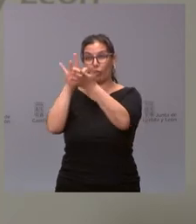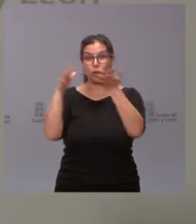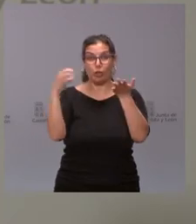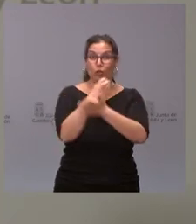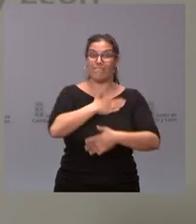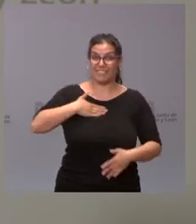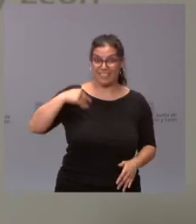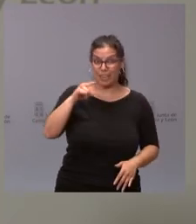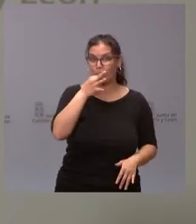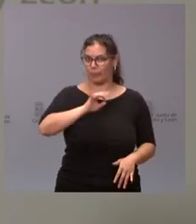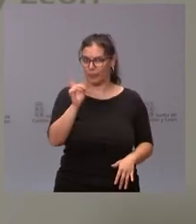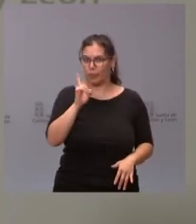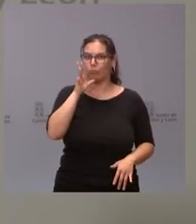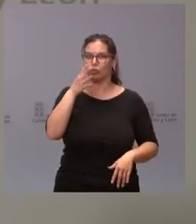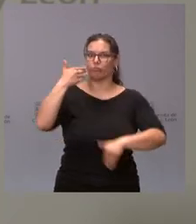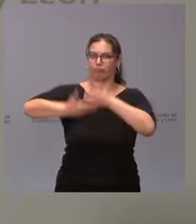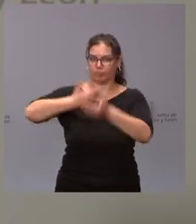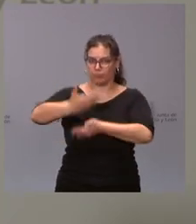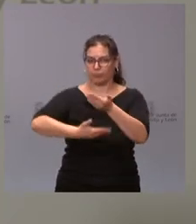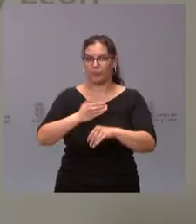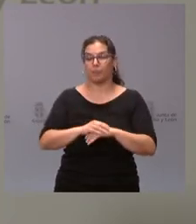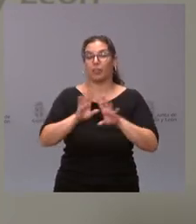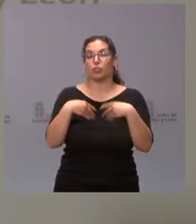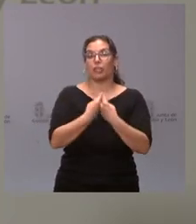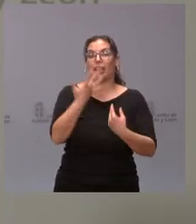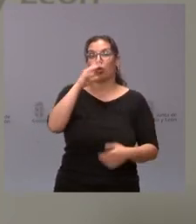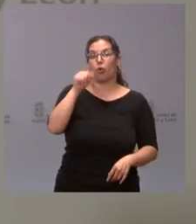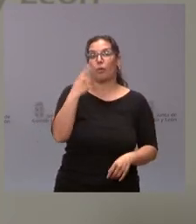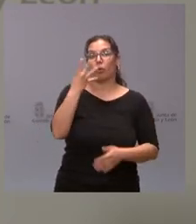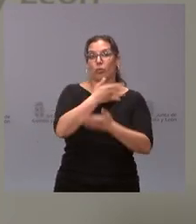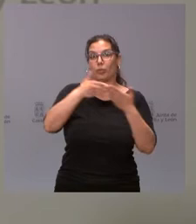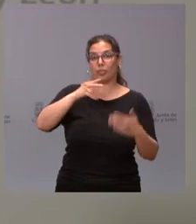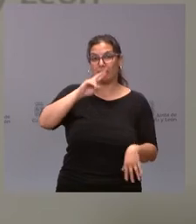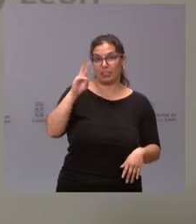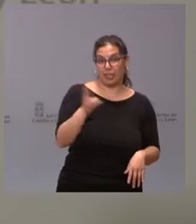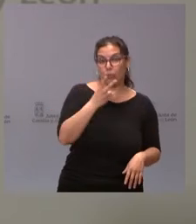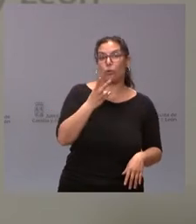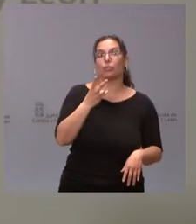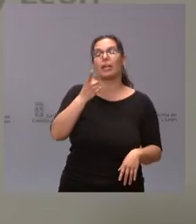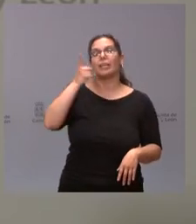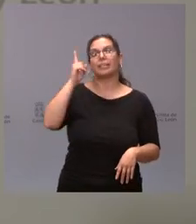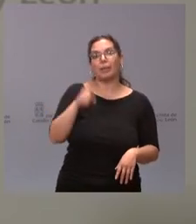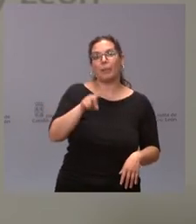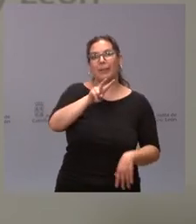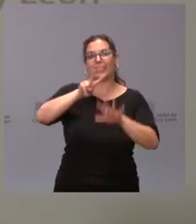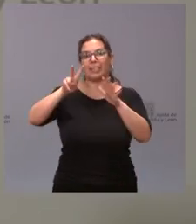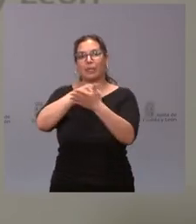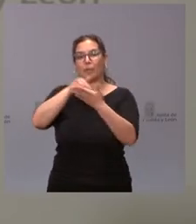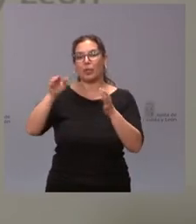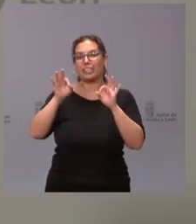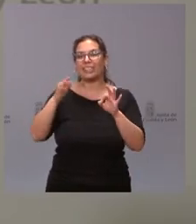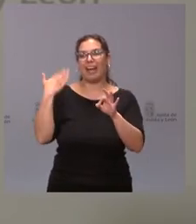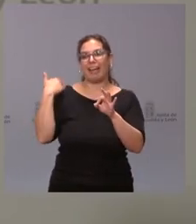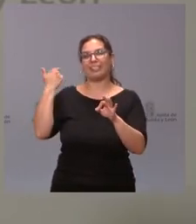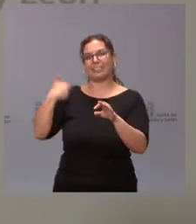Junta de Castilla y León. A estos 5,4 millones de euros se unen los 27 millones, que es la cantidad que ya